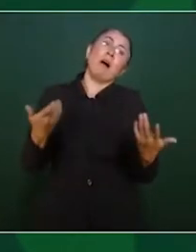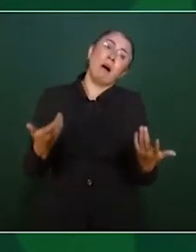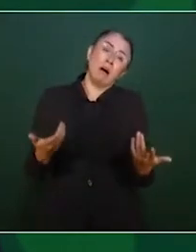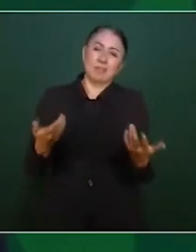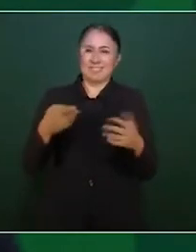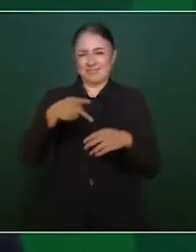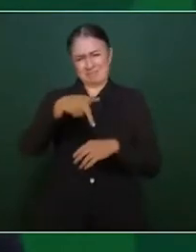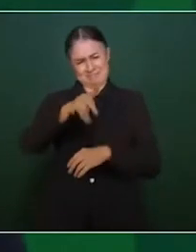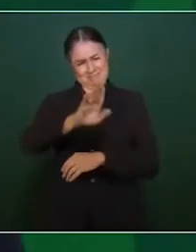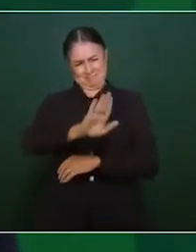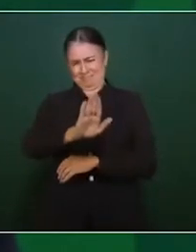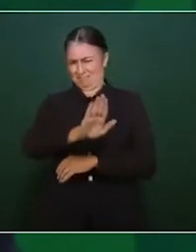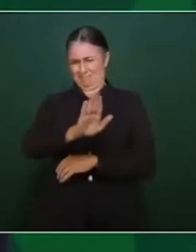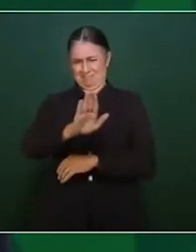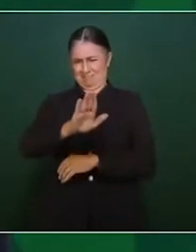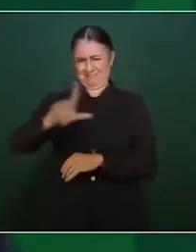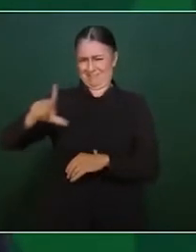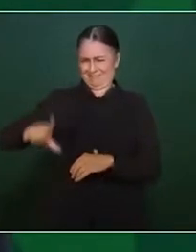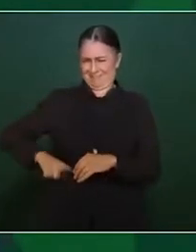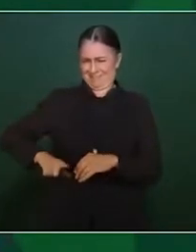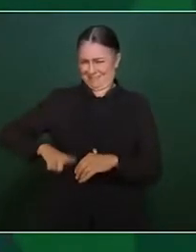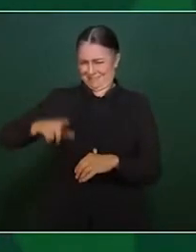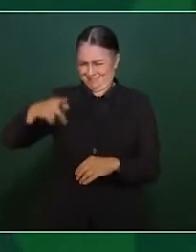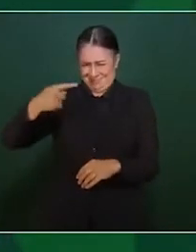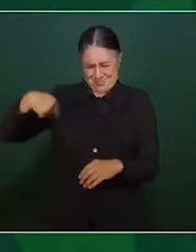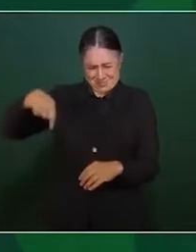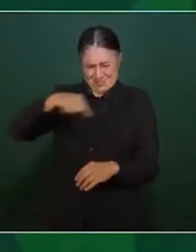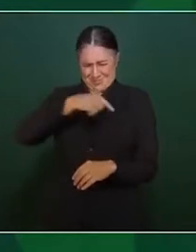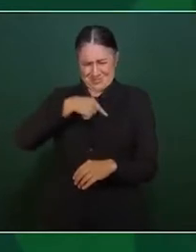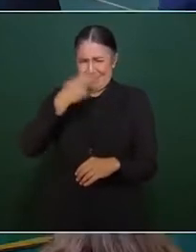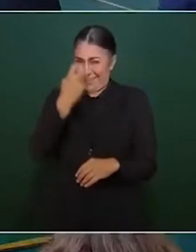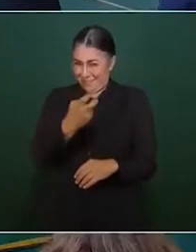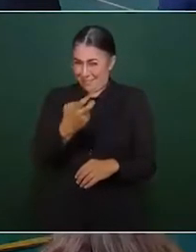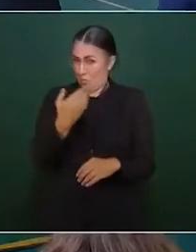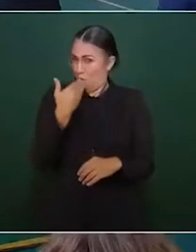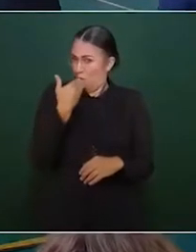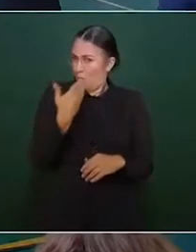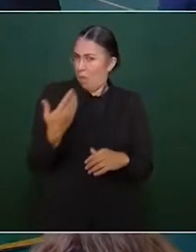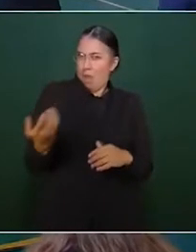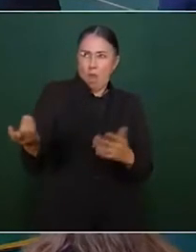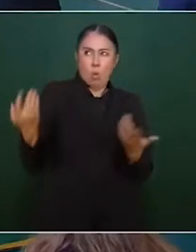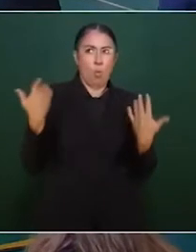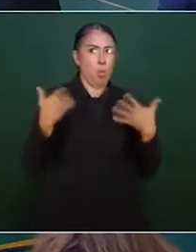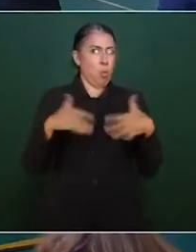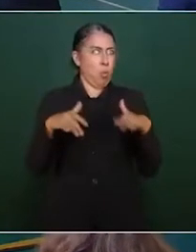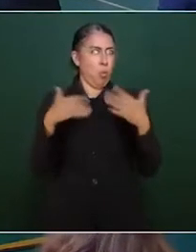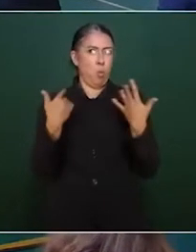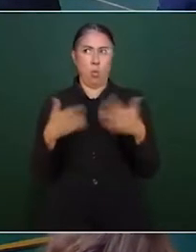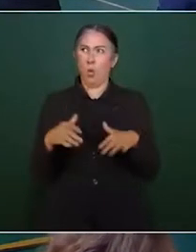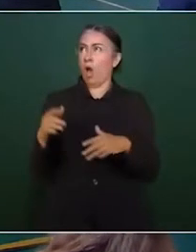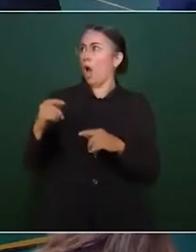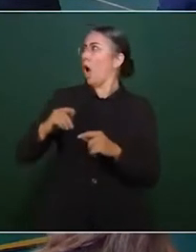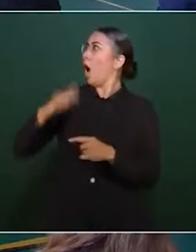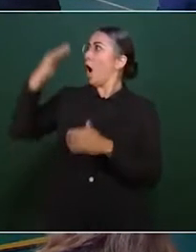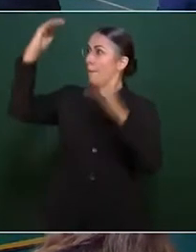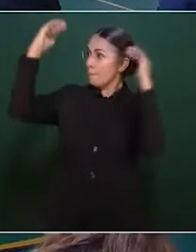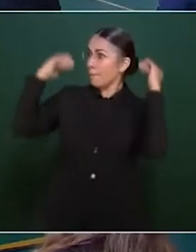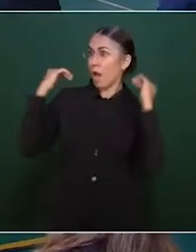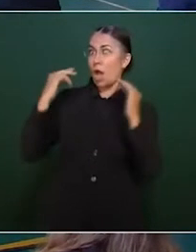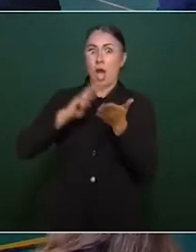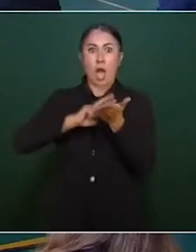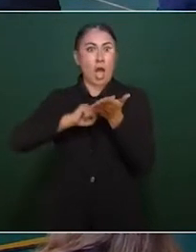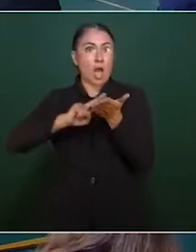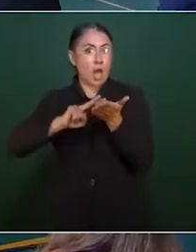este gobierno no tiene esa fantasiosa estructura cinematográfica. Tampoco pone pantallas verdes para photoshopear